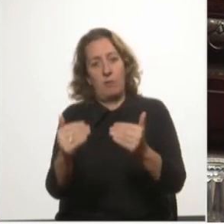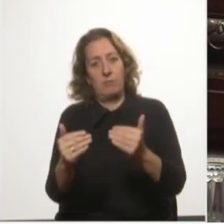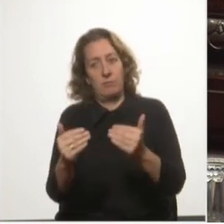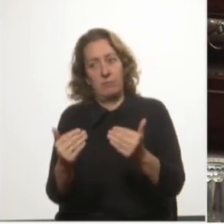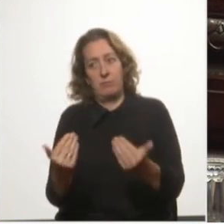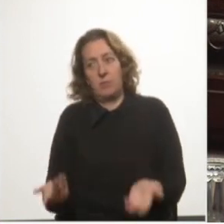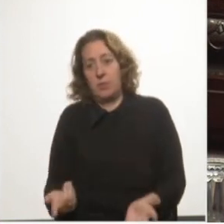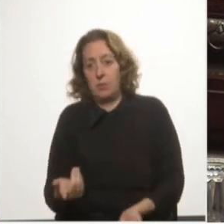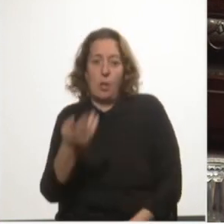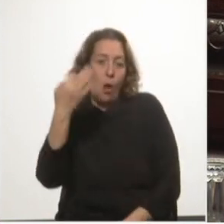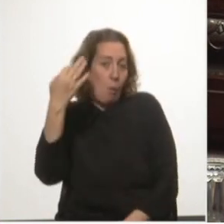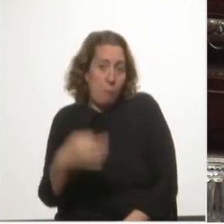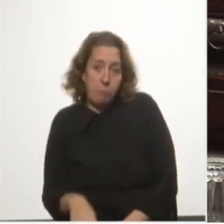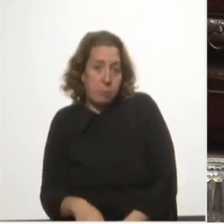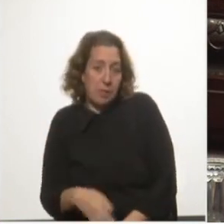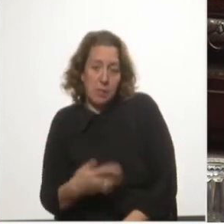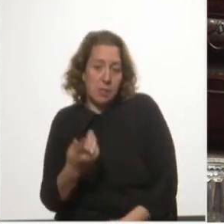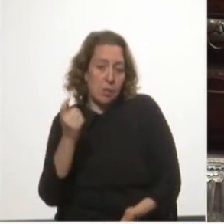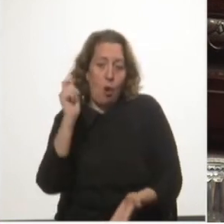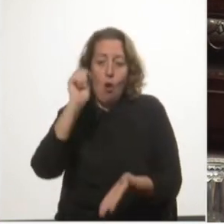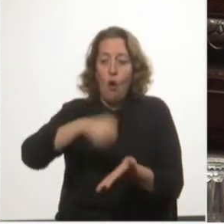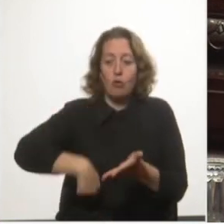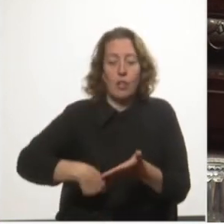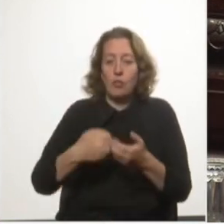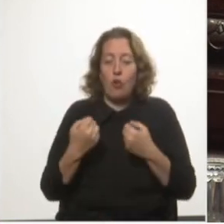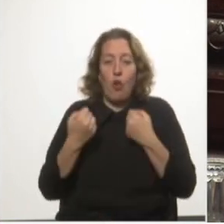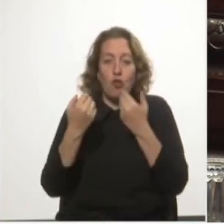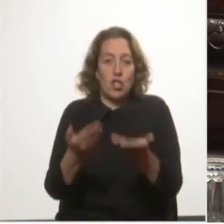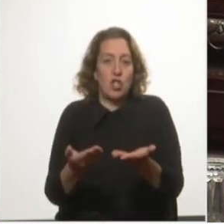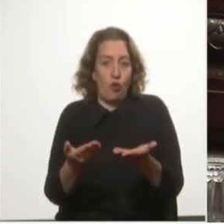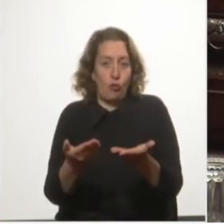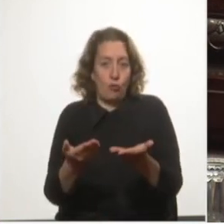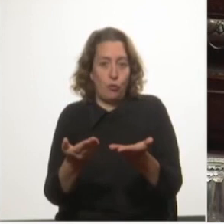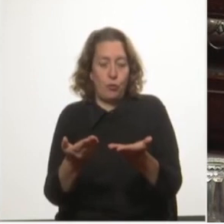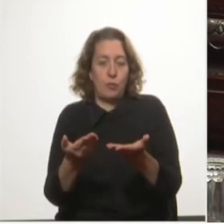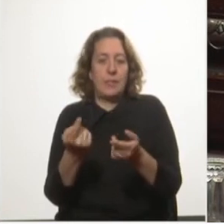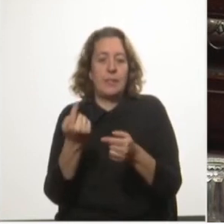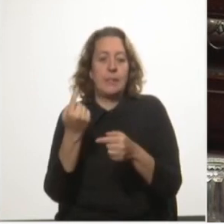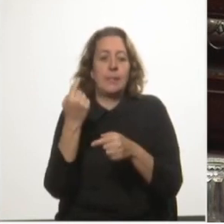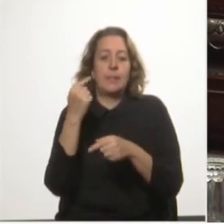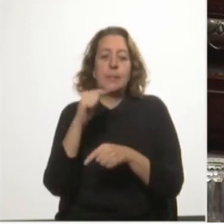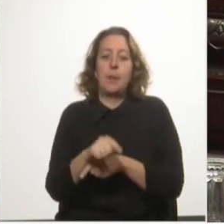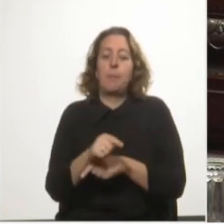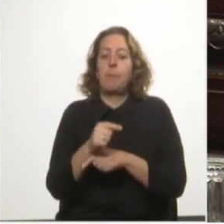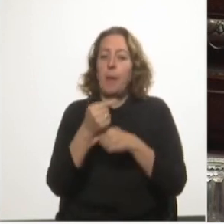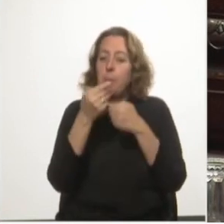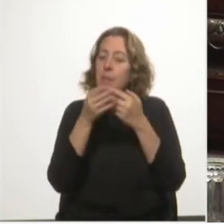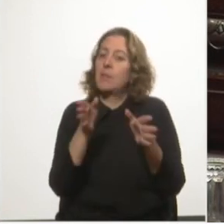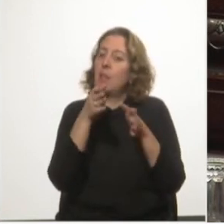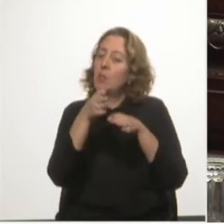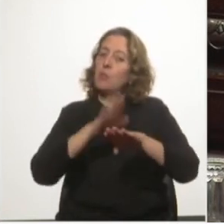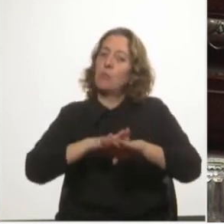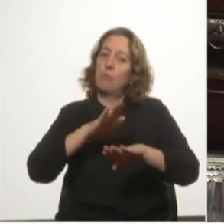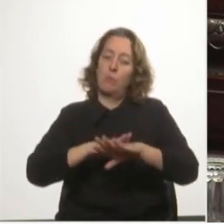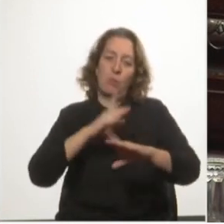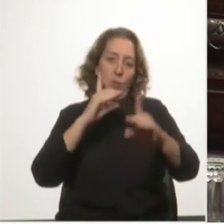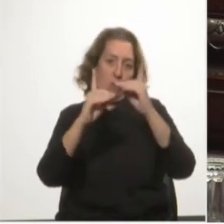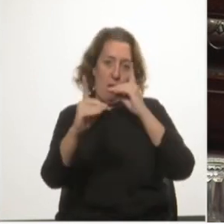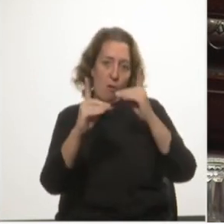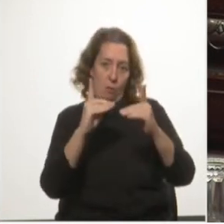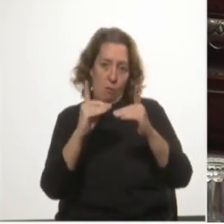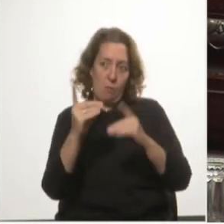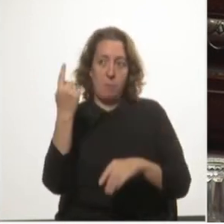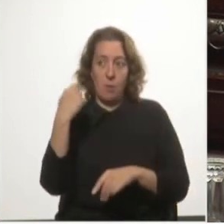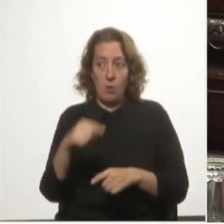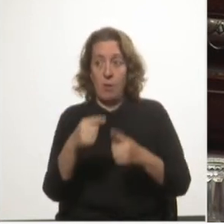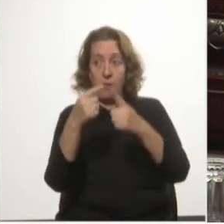más que cumplir con el contrato de concesión, abrir esos espacios de diálogo. Ahora, a diferencia de lo